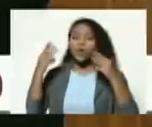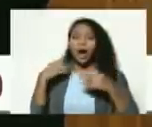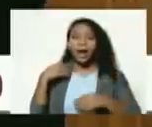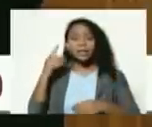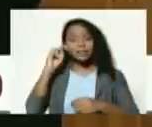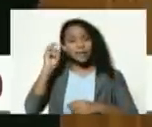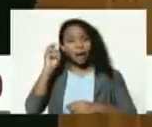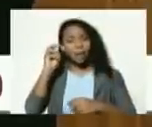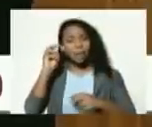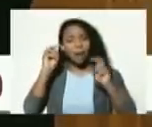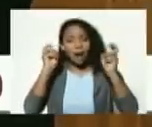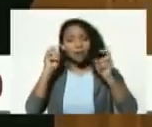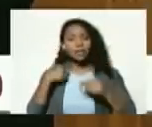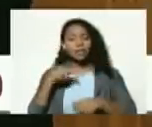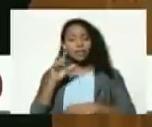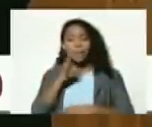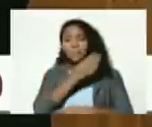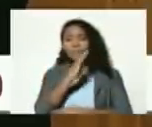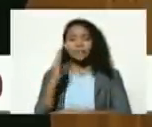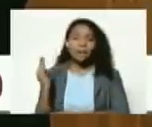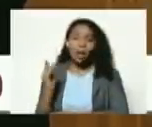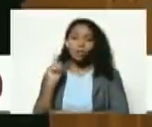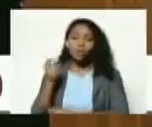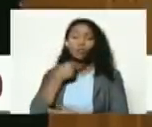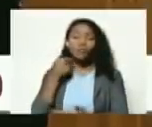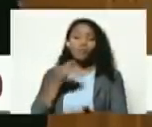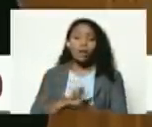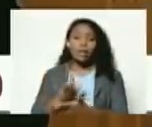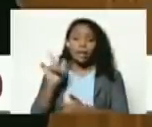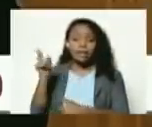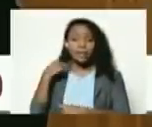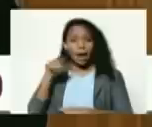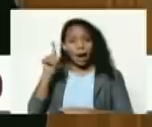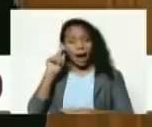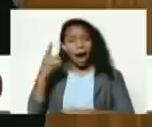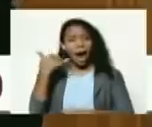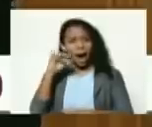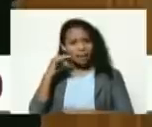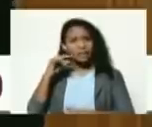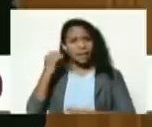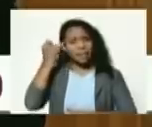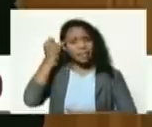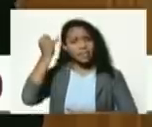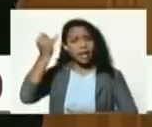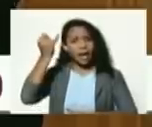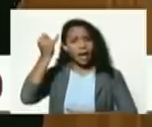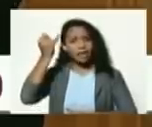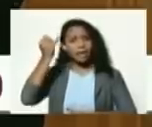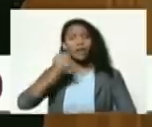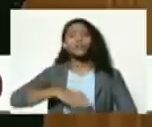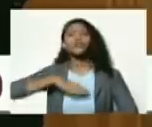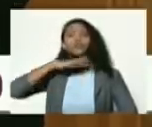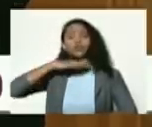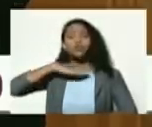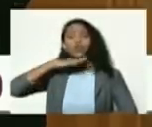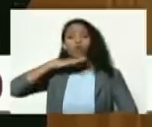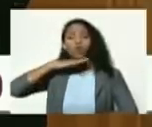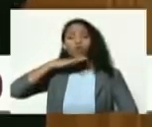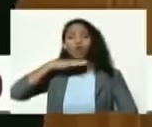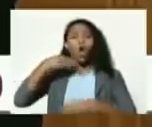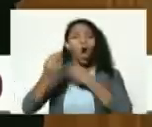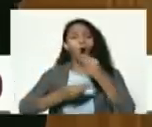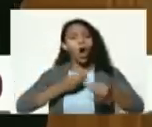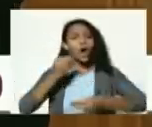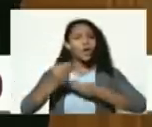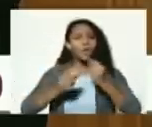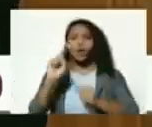bicentenario de su muerte y aquí hay argumentos suficientemente como para